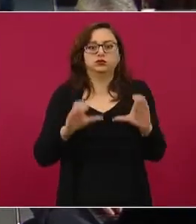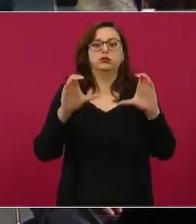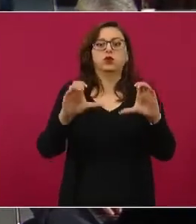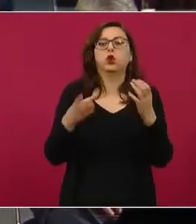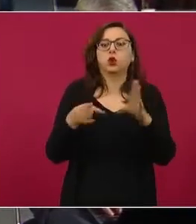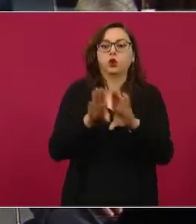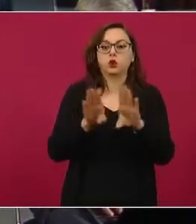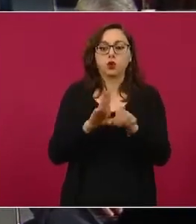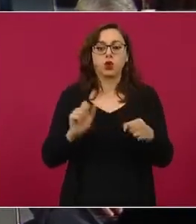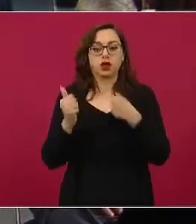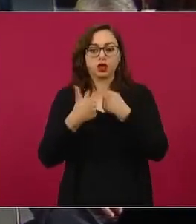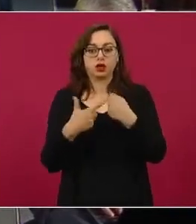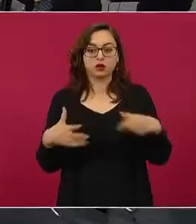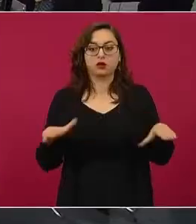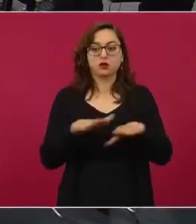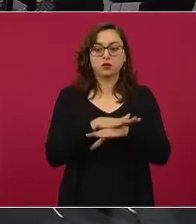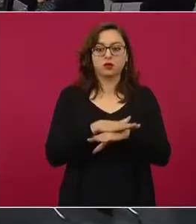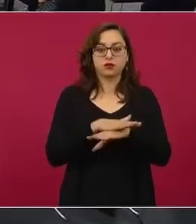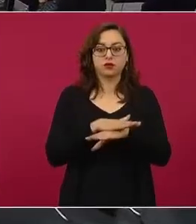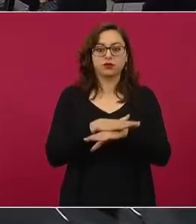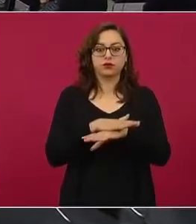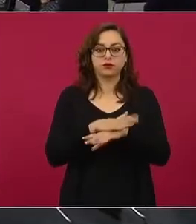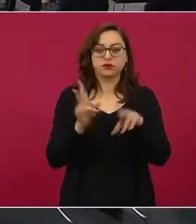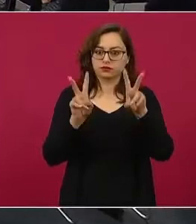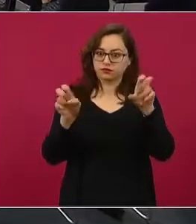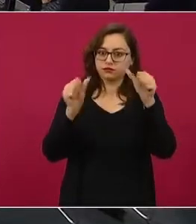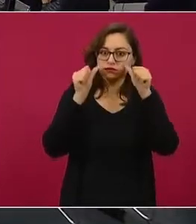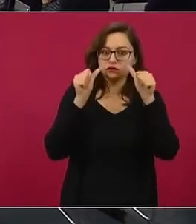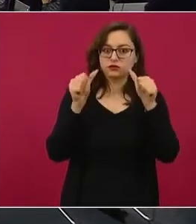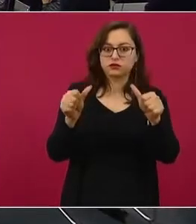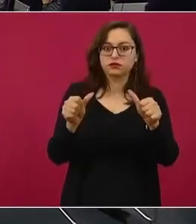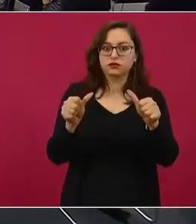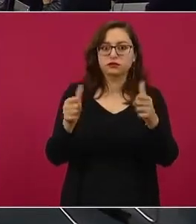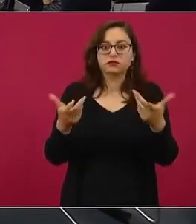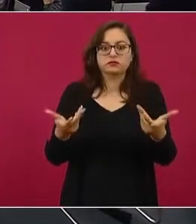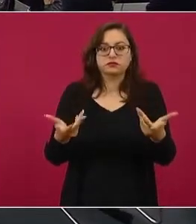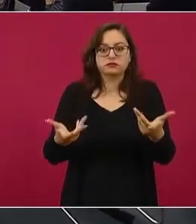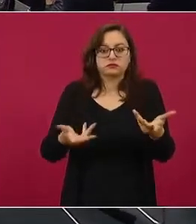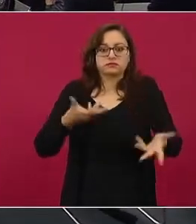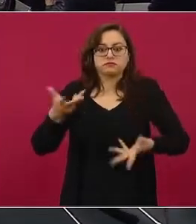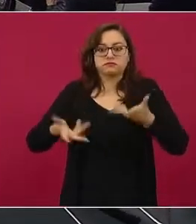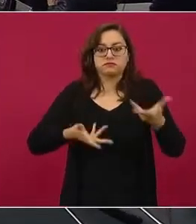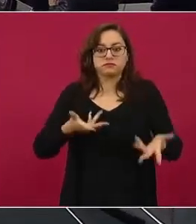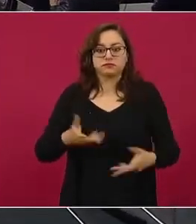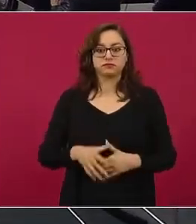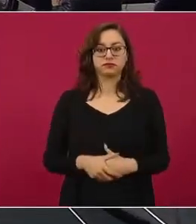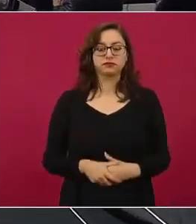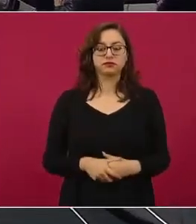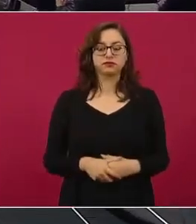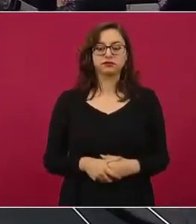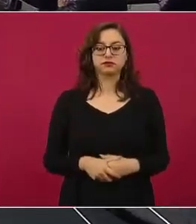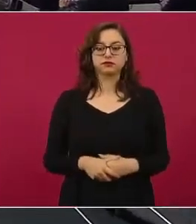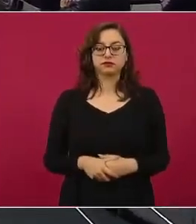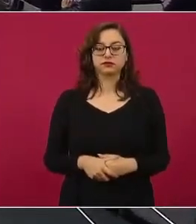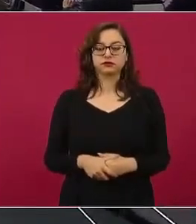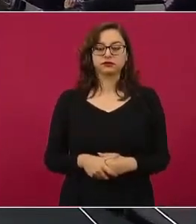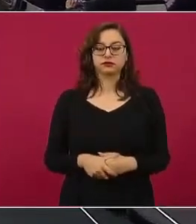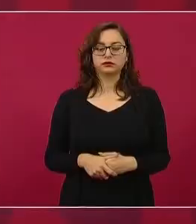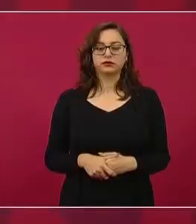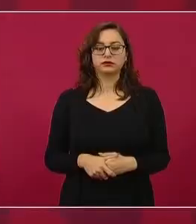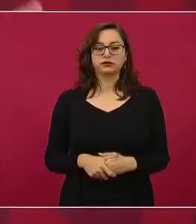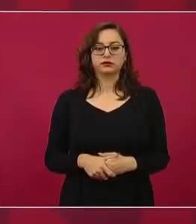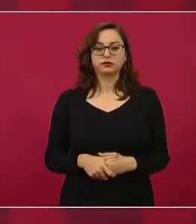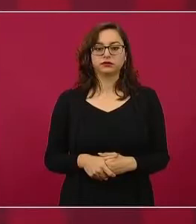cambio en estas políticas para atender este tipo de cosas o qué se puede hacer. Bueno, en todo caso, el Instituto Mexicano